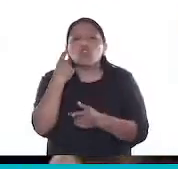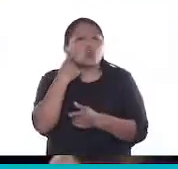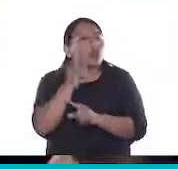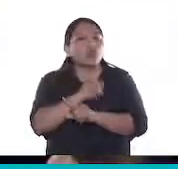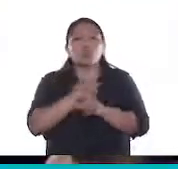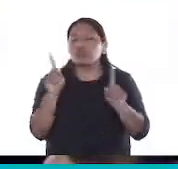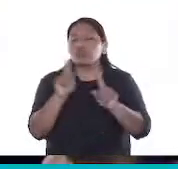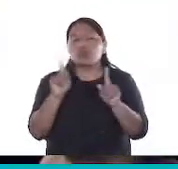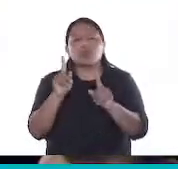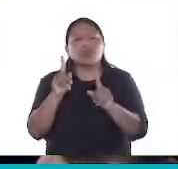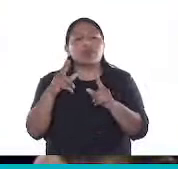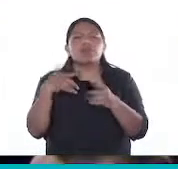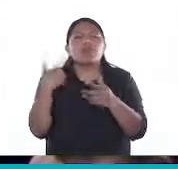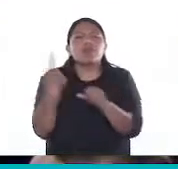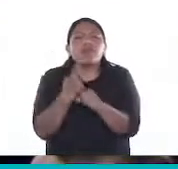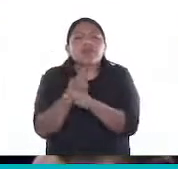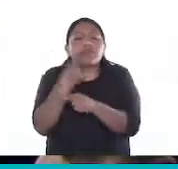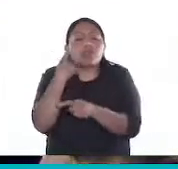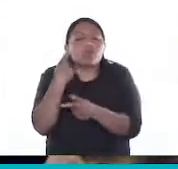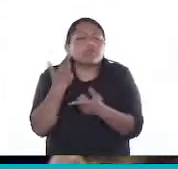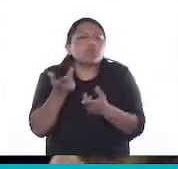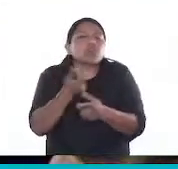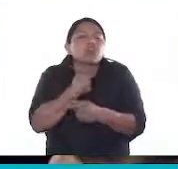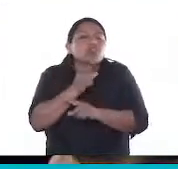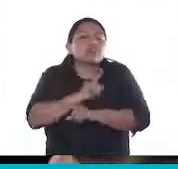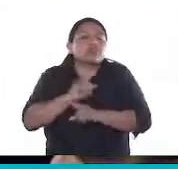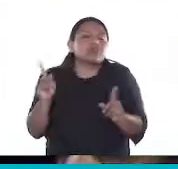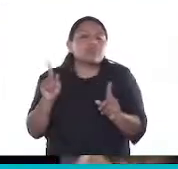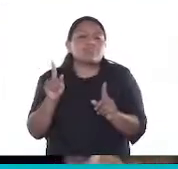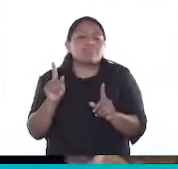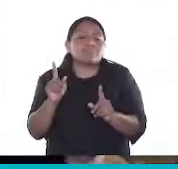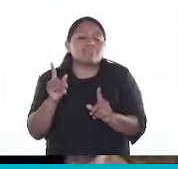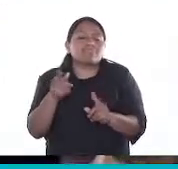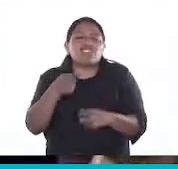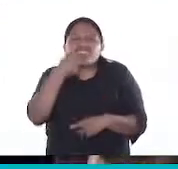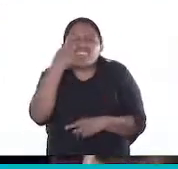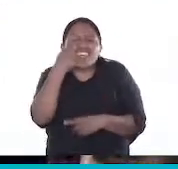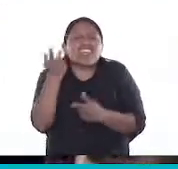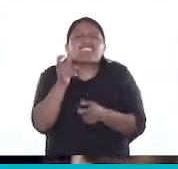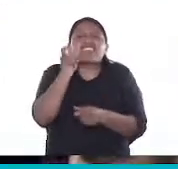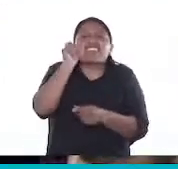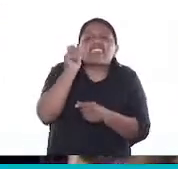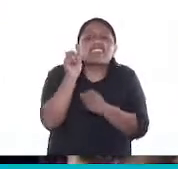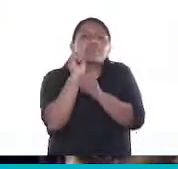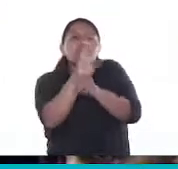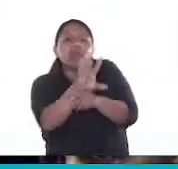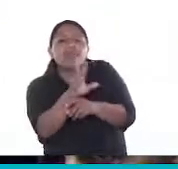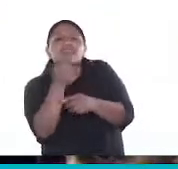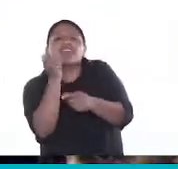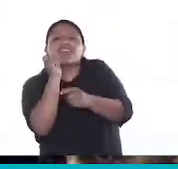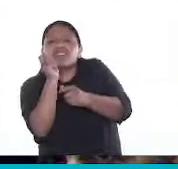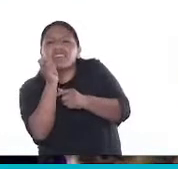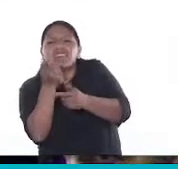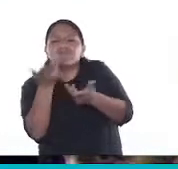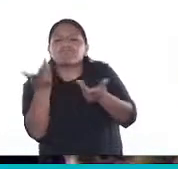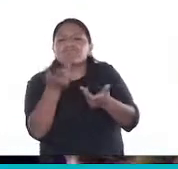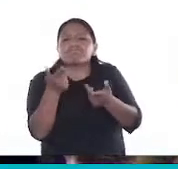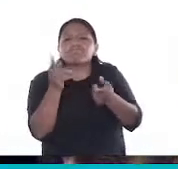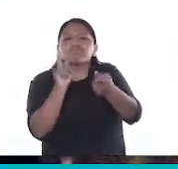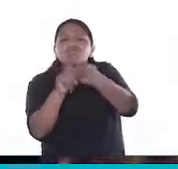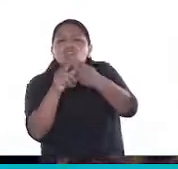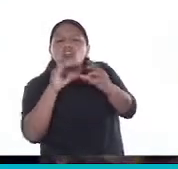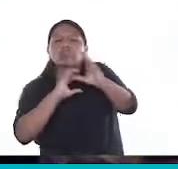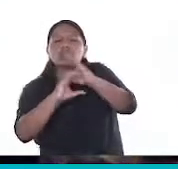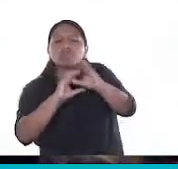y no tienen capacidad de controlar, porque tampoco quisieron, quiénes son los destinatarios, ¿no? Con quienes se